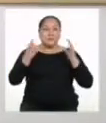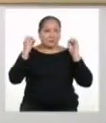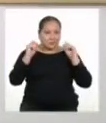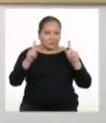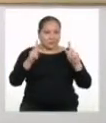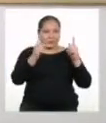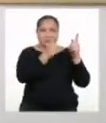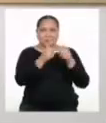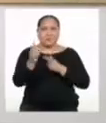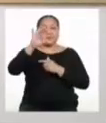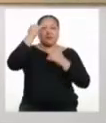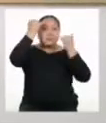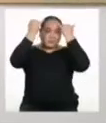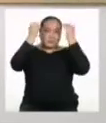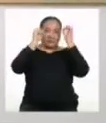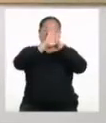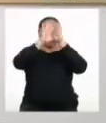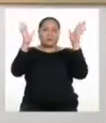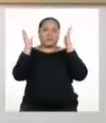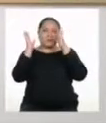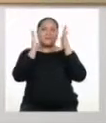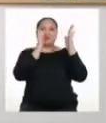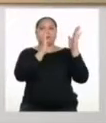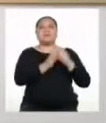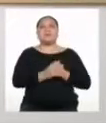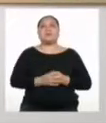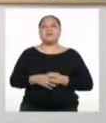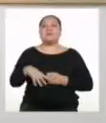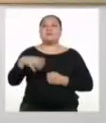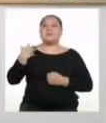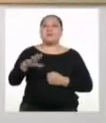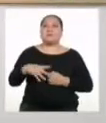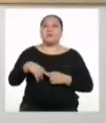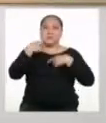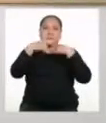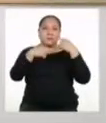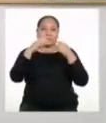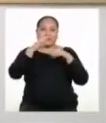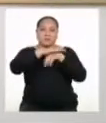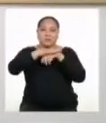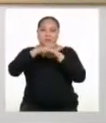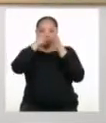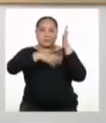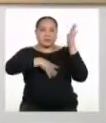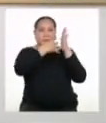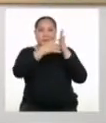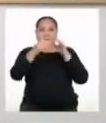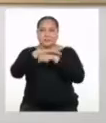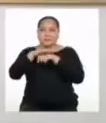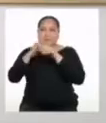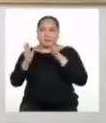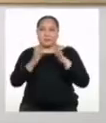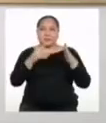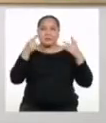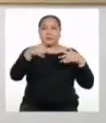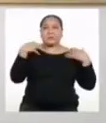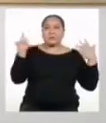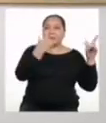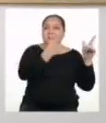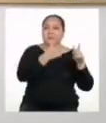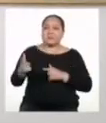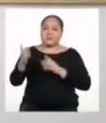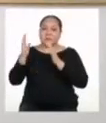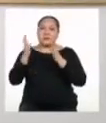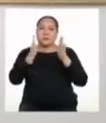Listo. Ahora con tus ideas claras y organizadas, además de contar ya con tu cuadro de planificación, seguro te sientes más lista para